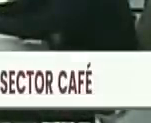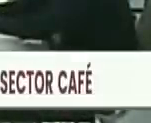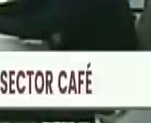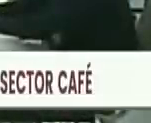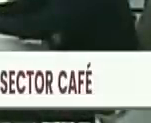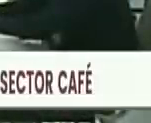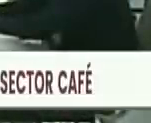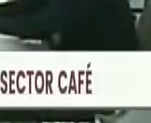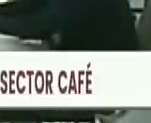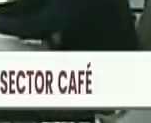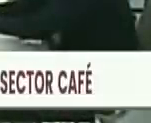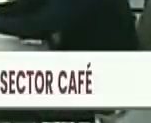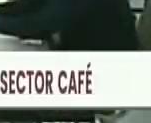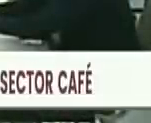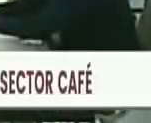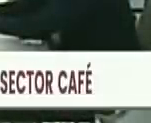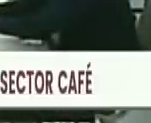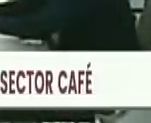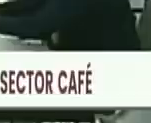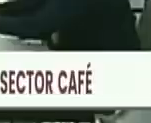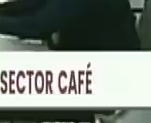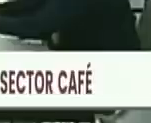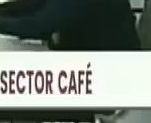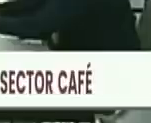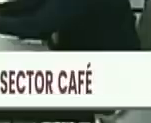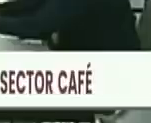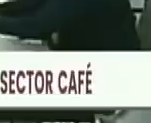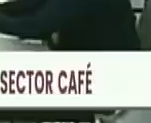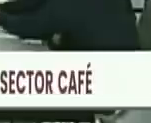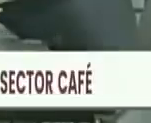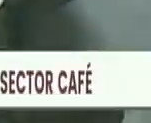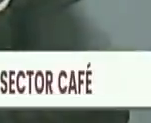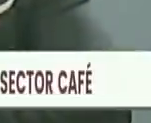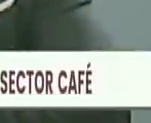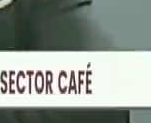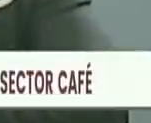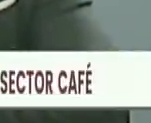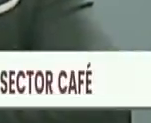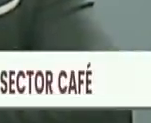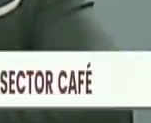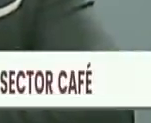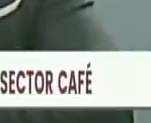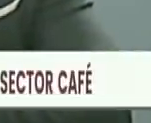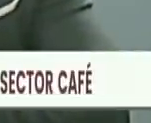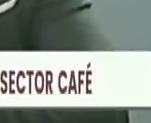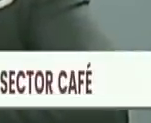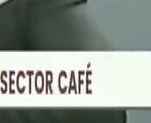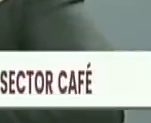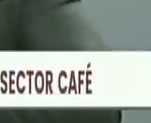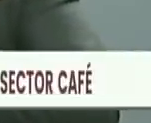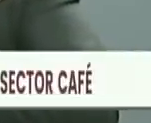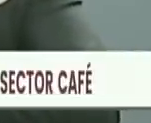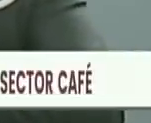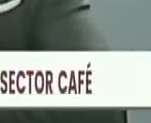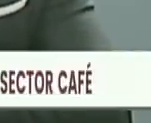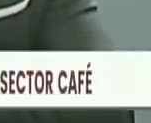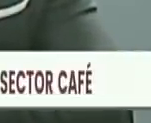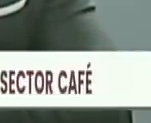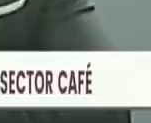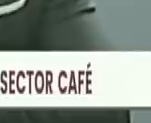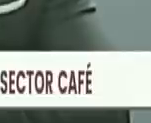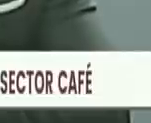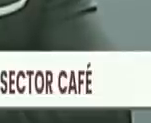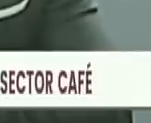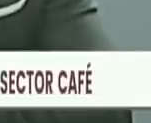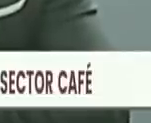aceites y ellos van a traer insumos y semillas. Por tanto, este rubro sale de pleno derecho los productos